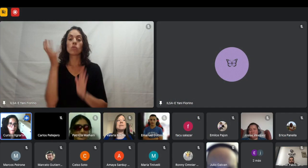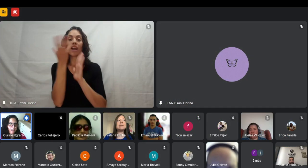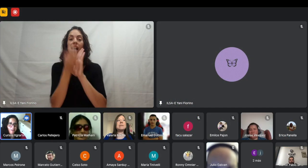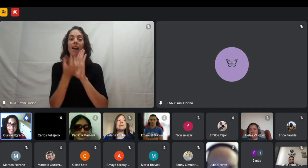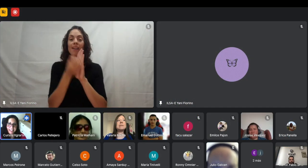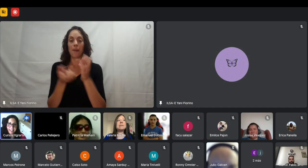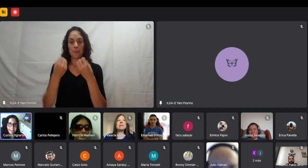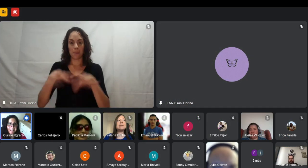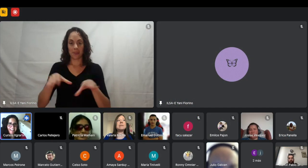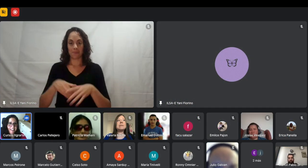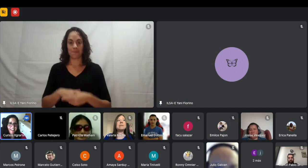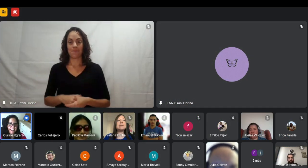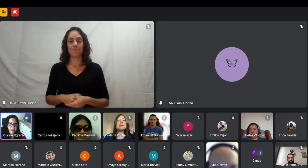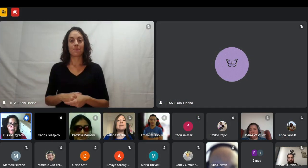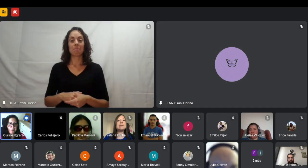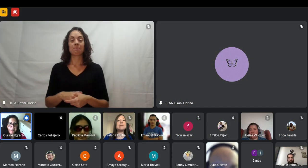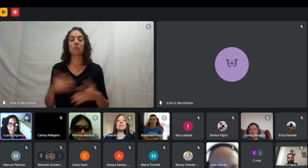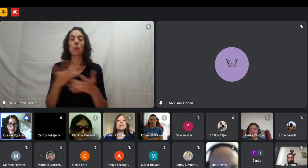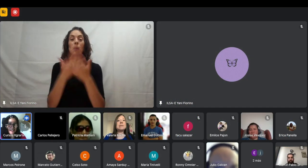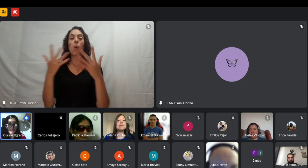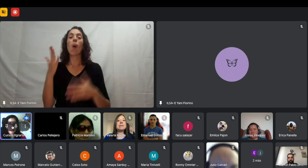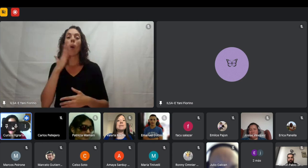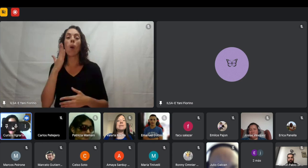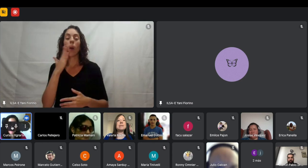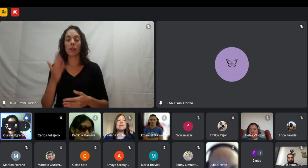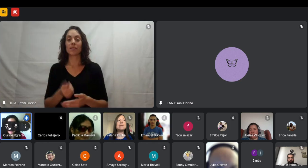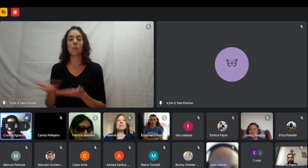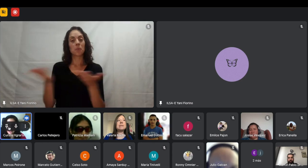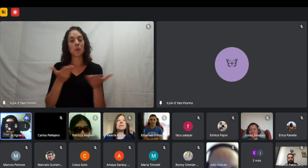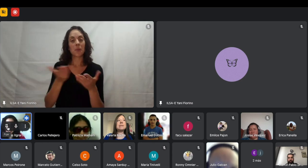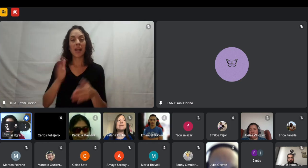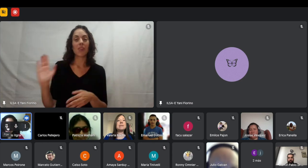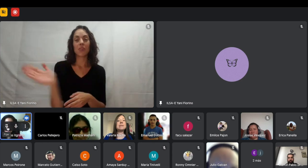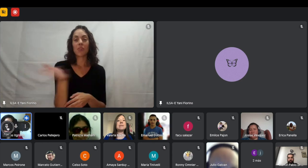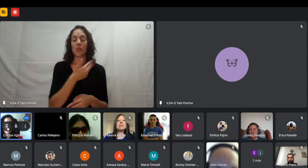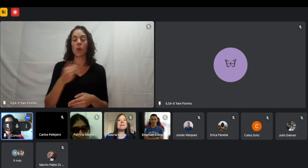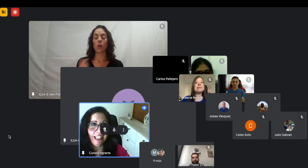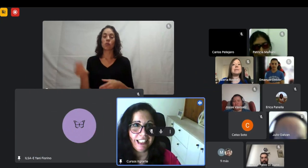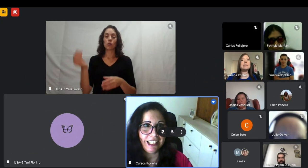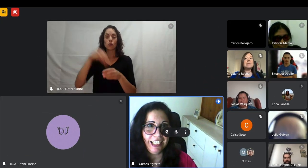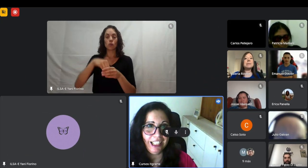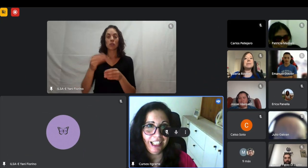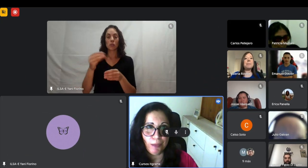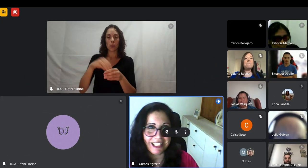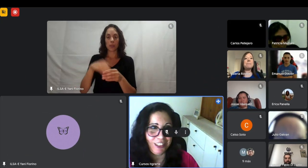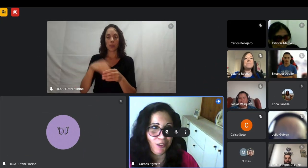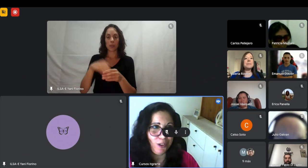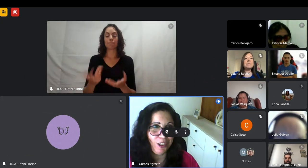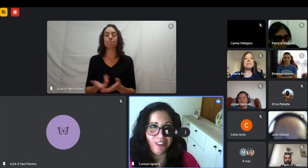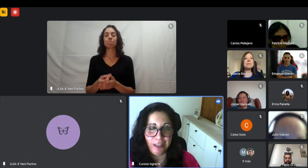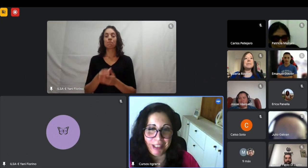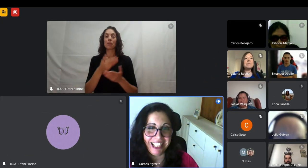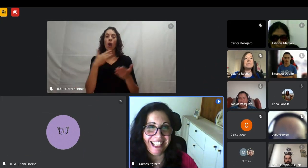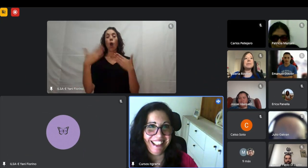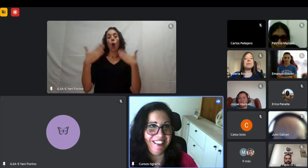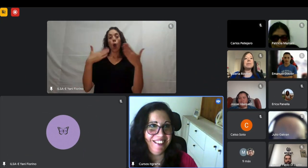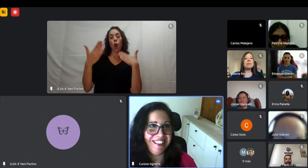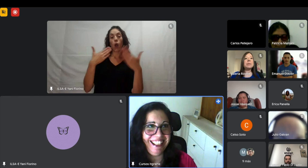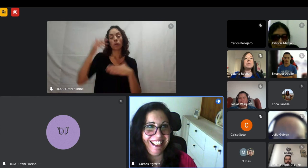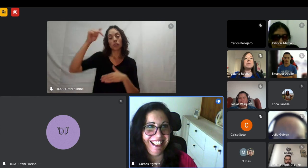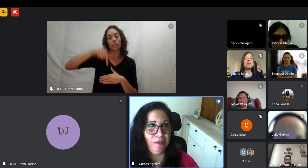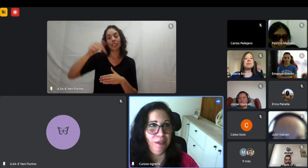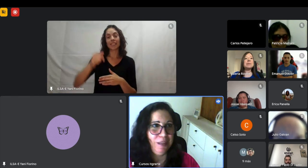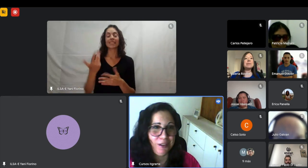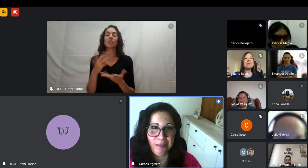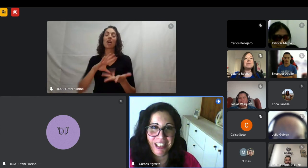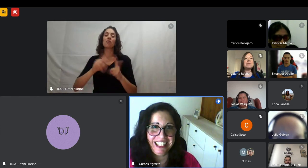bueno buenas tardes bienvenidos a todos y todas los que se han sumado a esta charla conversatorio despedida de año